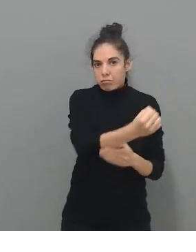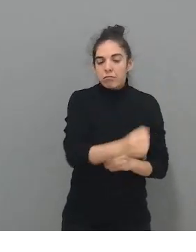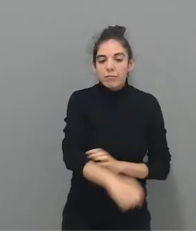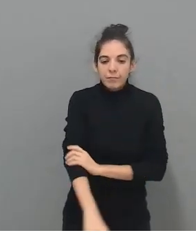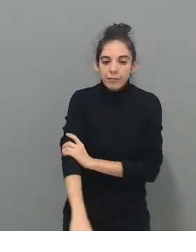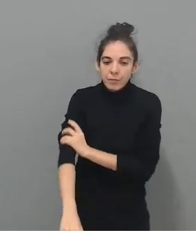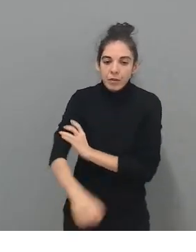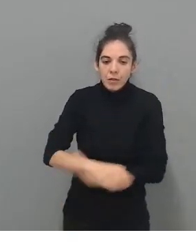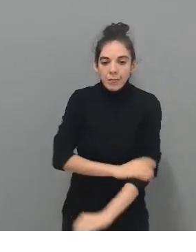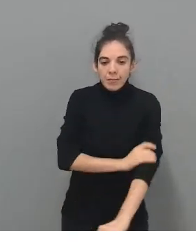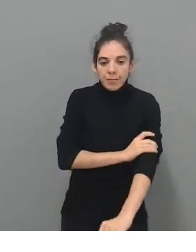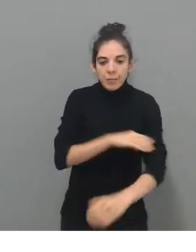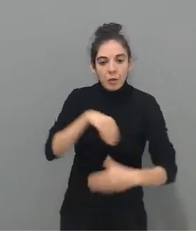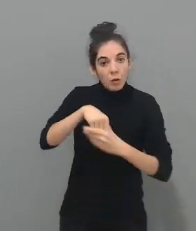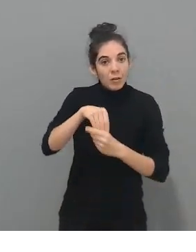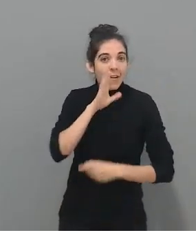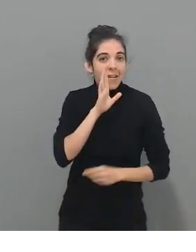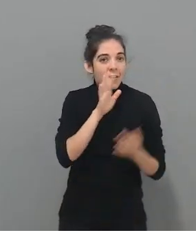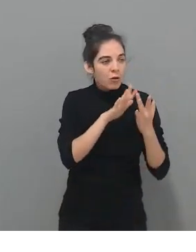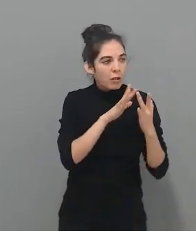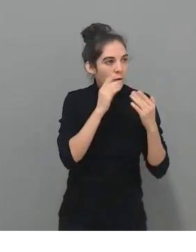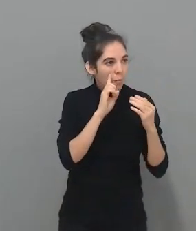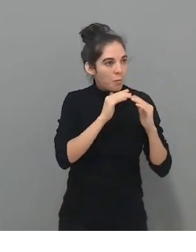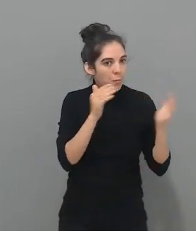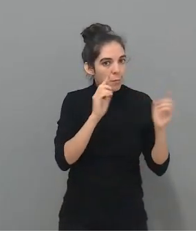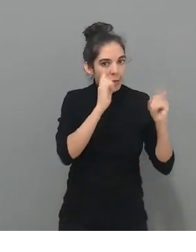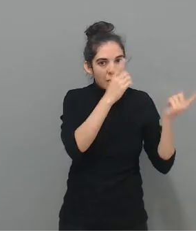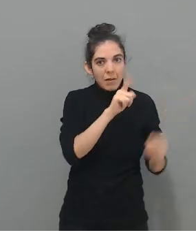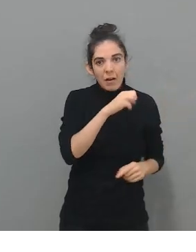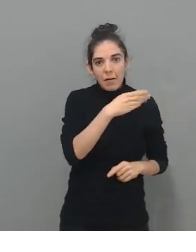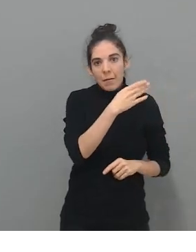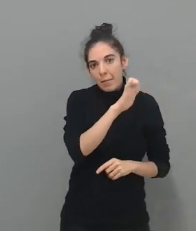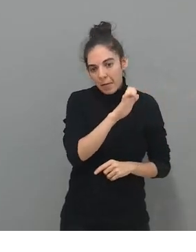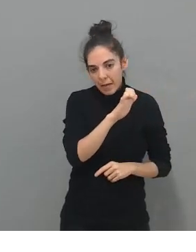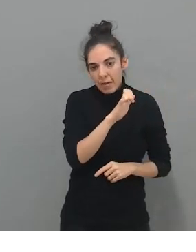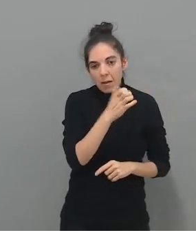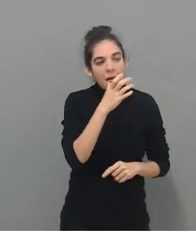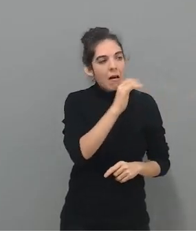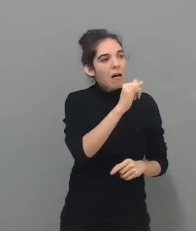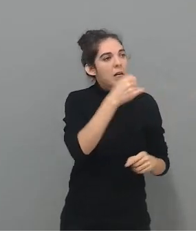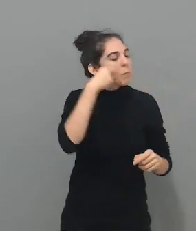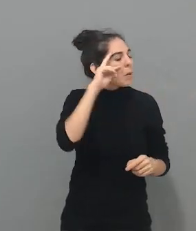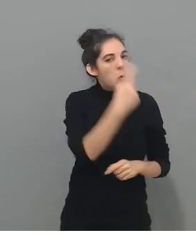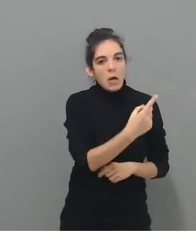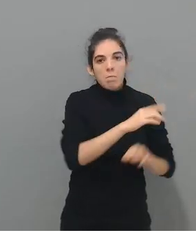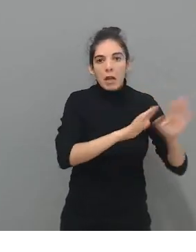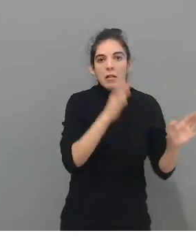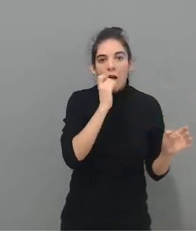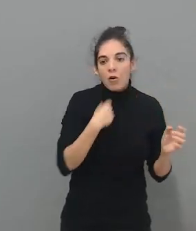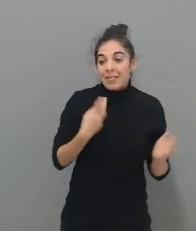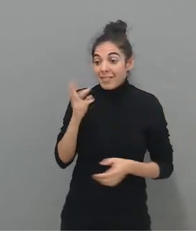antes, en mi primer contacto con las MESO lo teníamos en jungla del monodón. Actualmente tenemos unas 30 experiencias en las que trabajamos